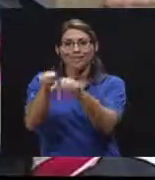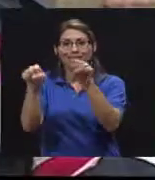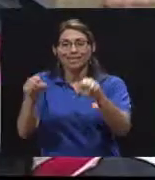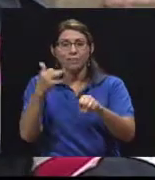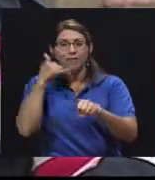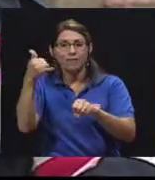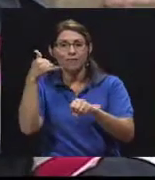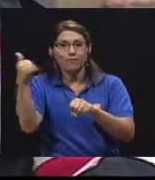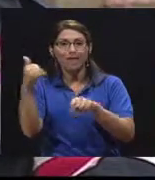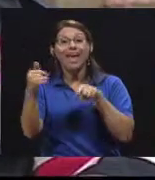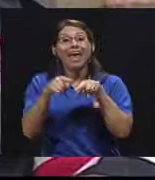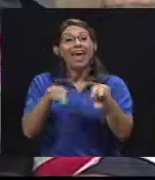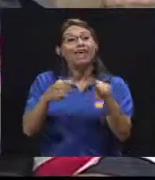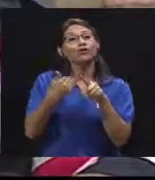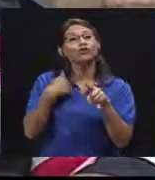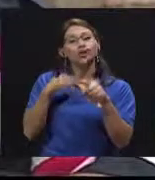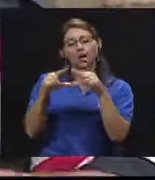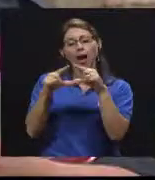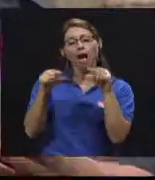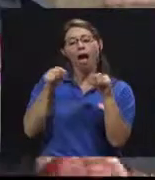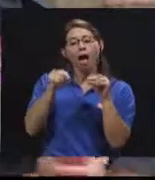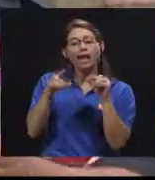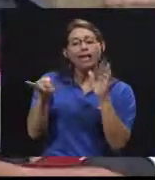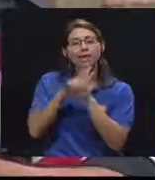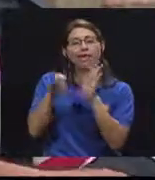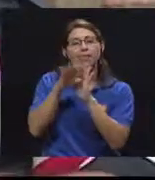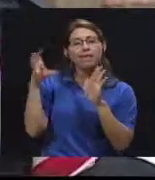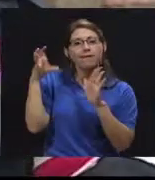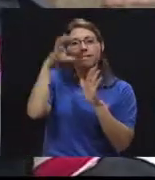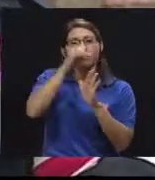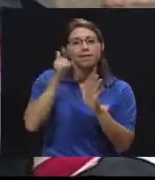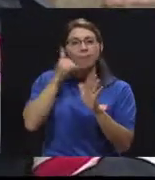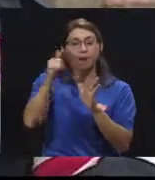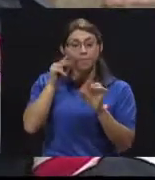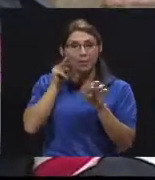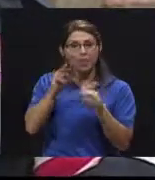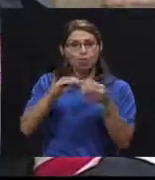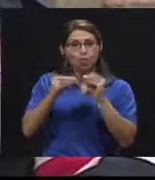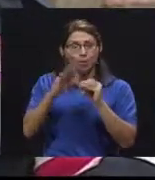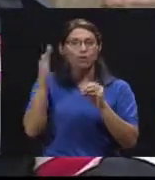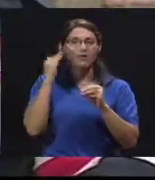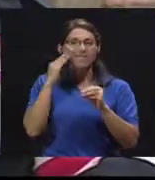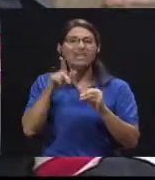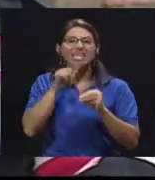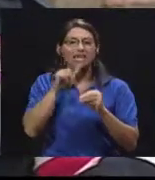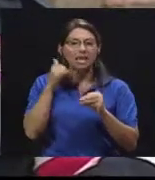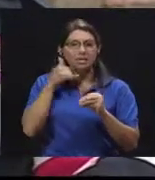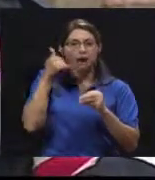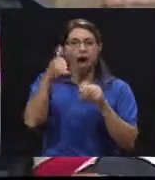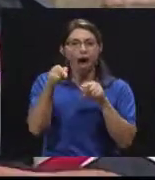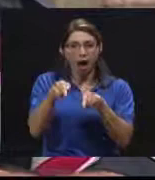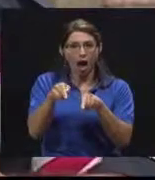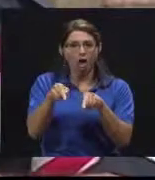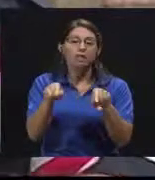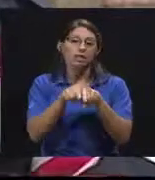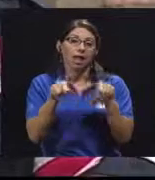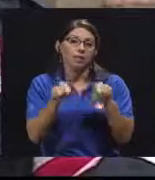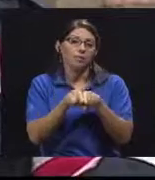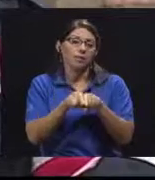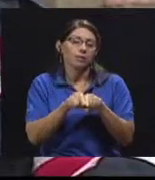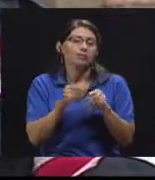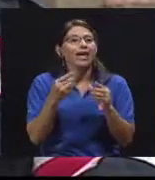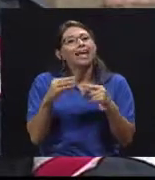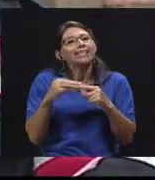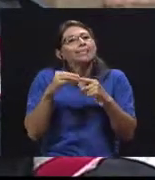Ellos tienen identificadores de llamadas, entonces ellos pueden venir desde que llamada viene este tipo de situación, a men que fuera